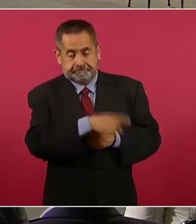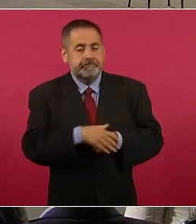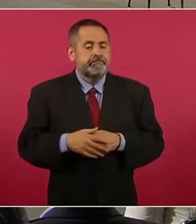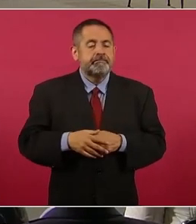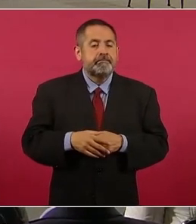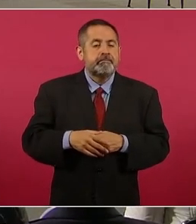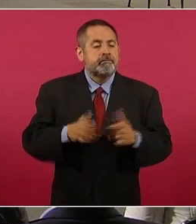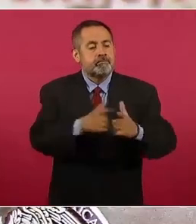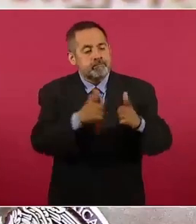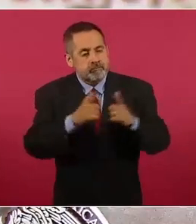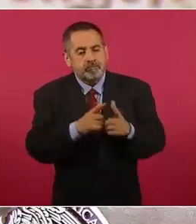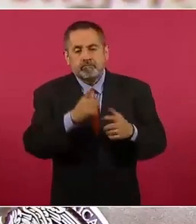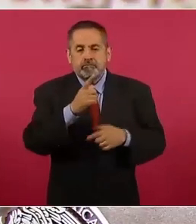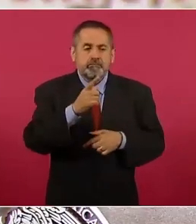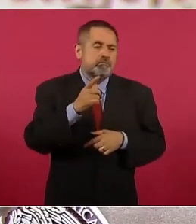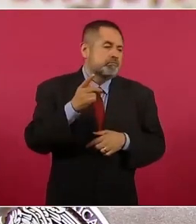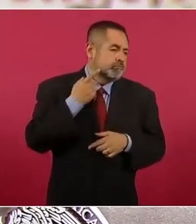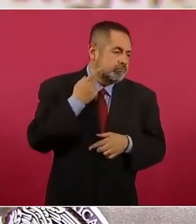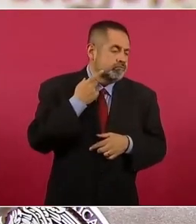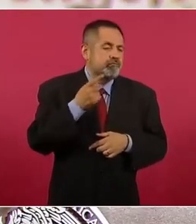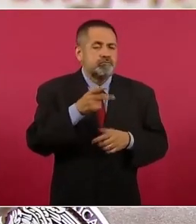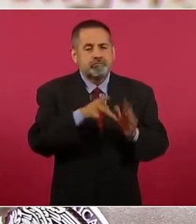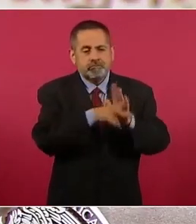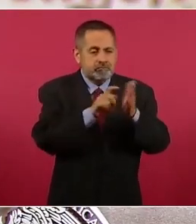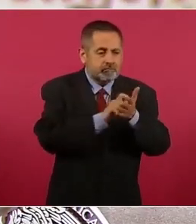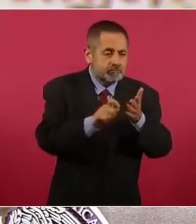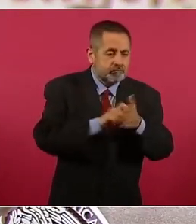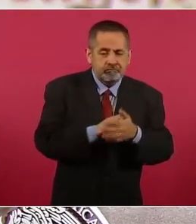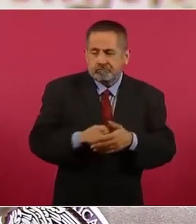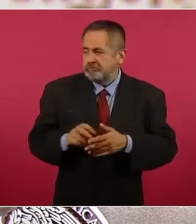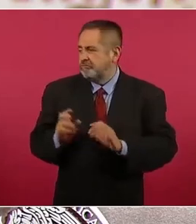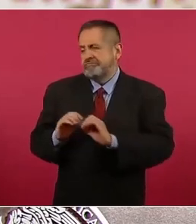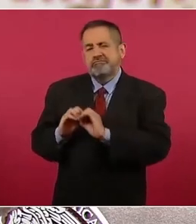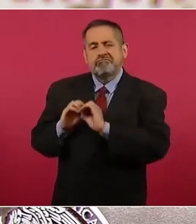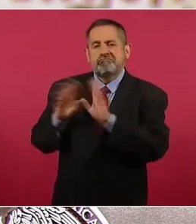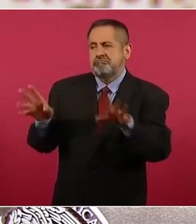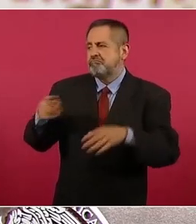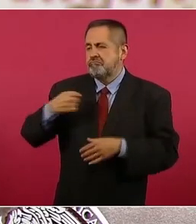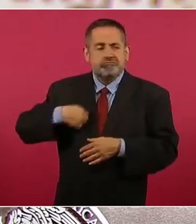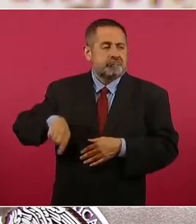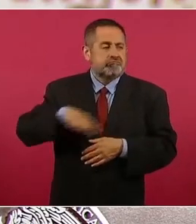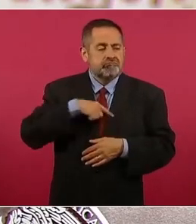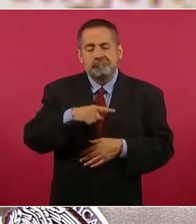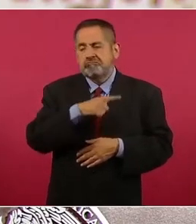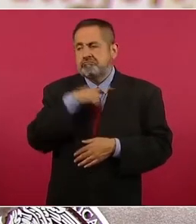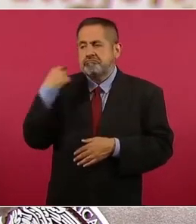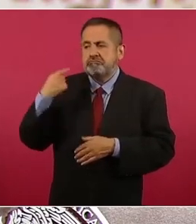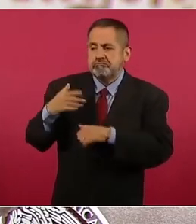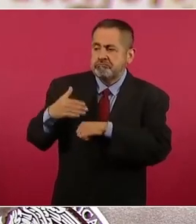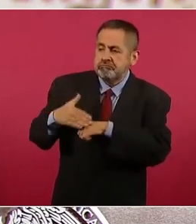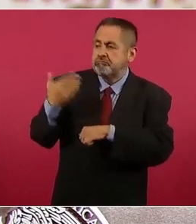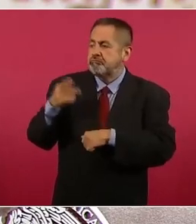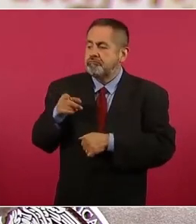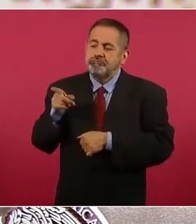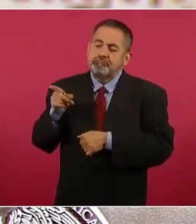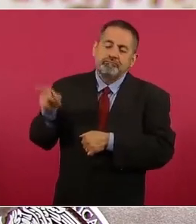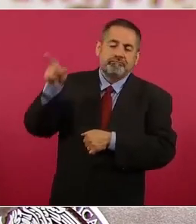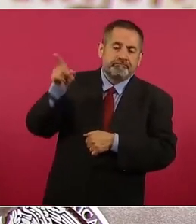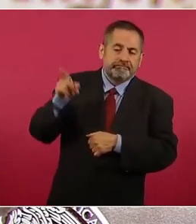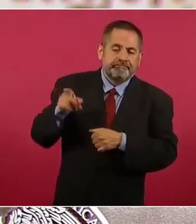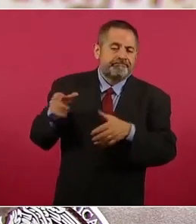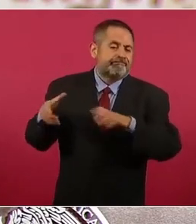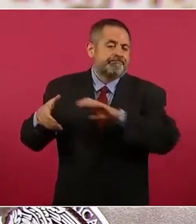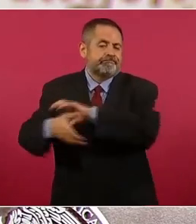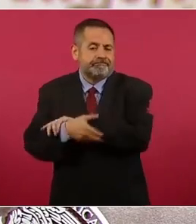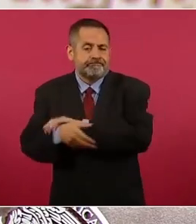políticos justificaron la derrota de la oposición en cuatro de ellos con el cuento de que se debió a un